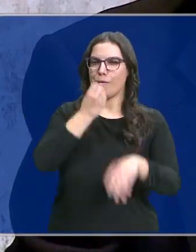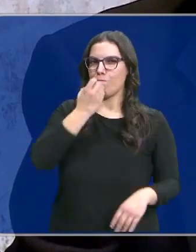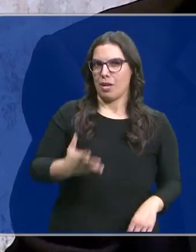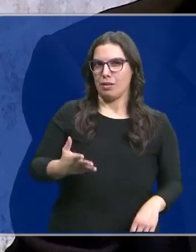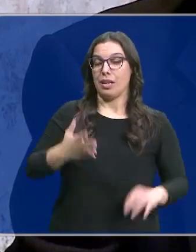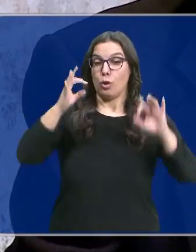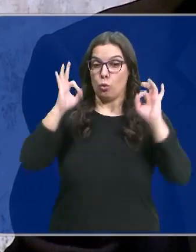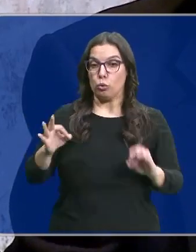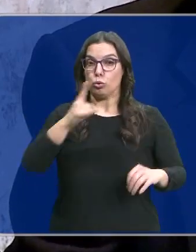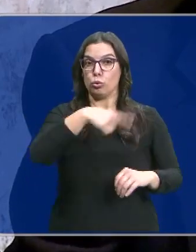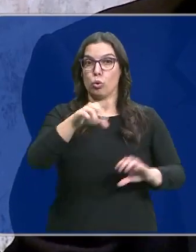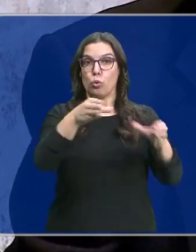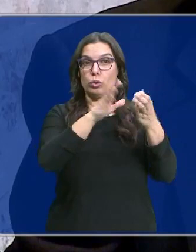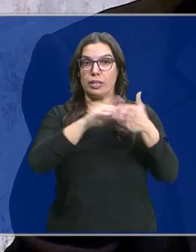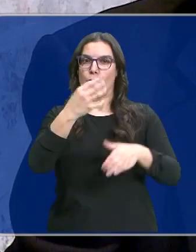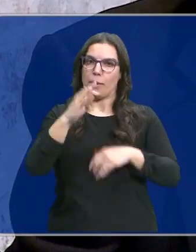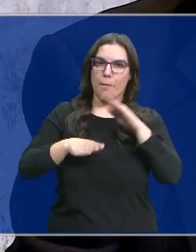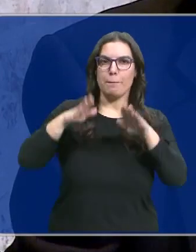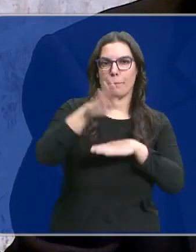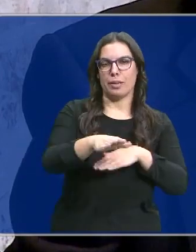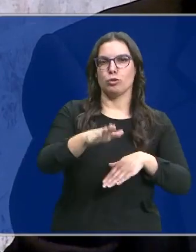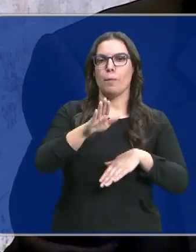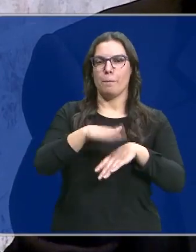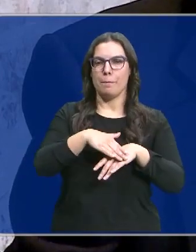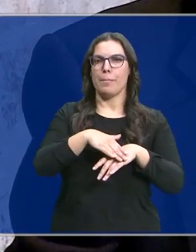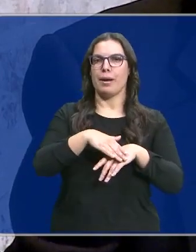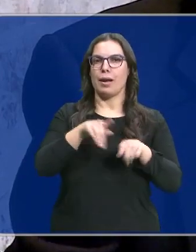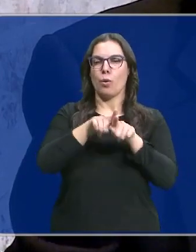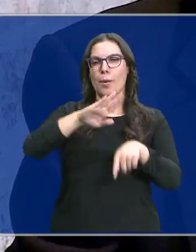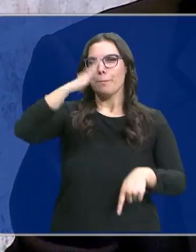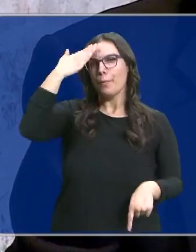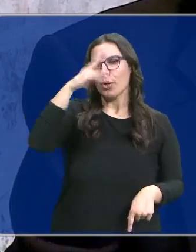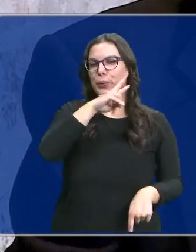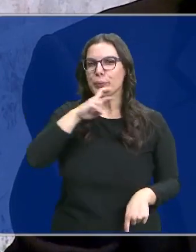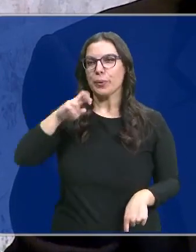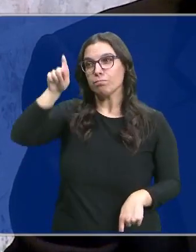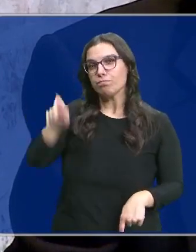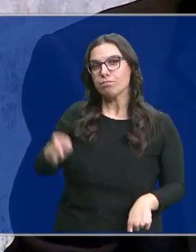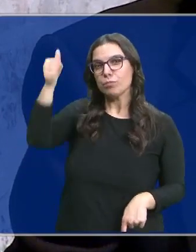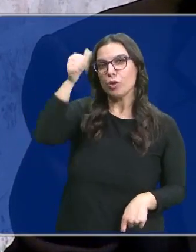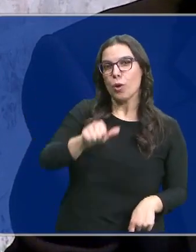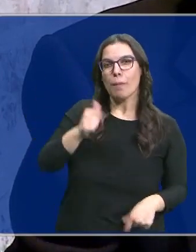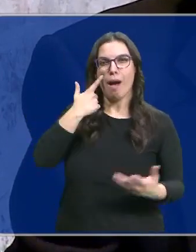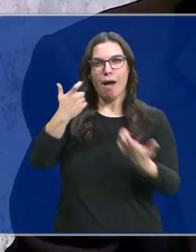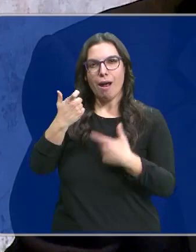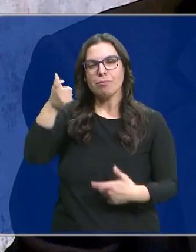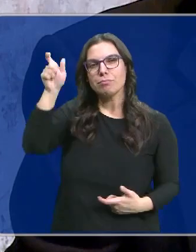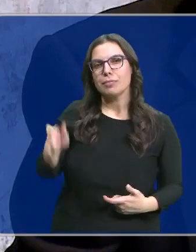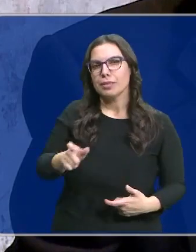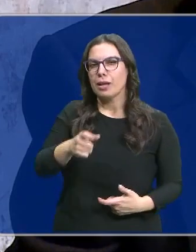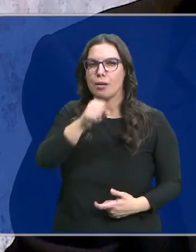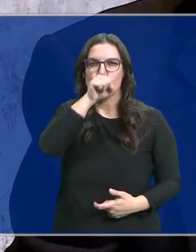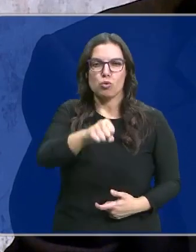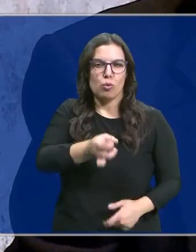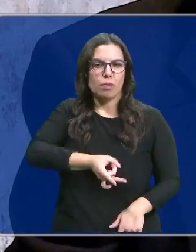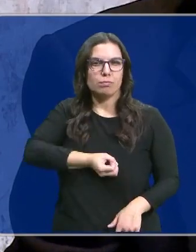precisamente la Junta la que tenía que dar este paso para perpetuar la memoria de un hombre, un artista que tanto amó